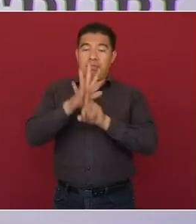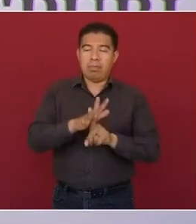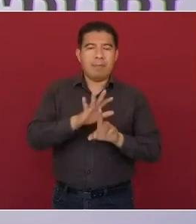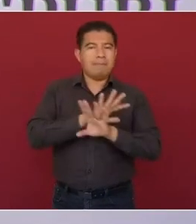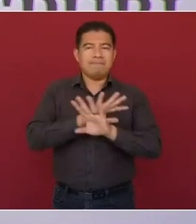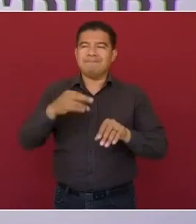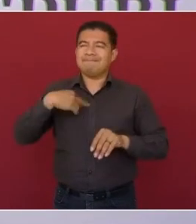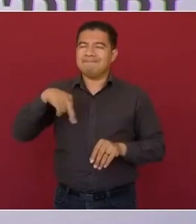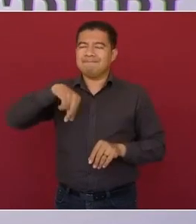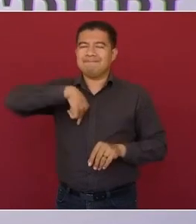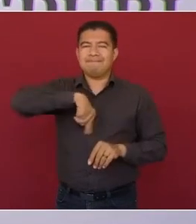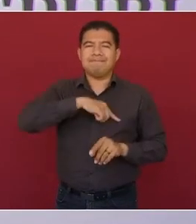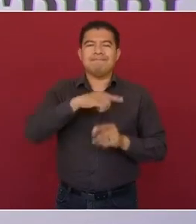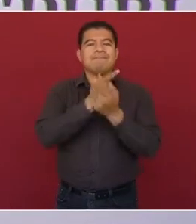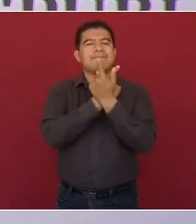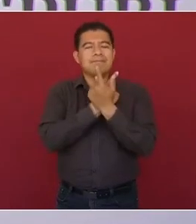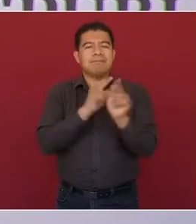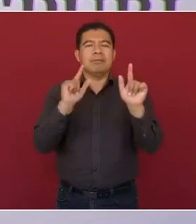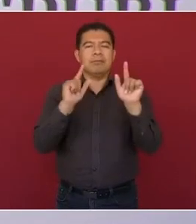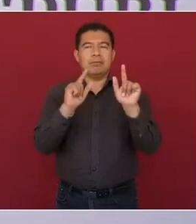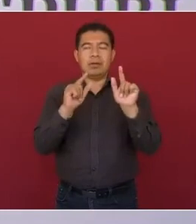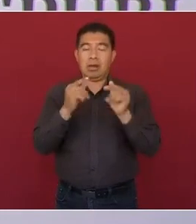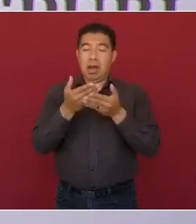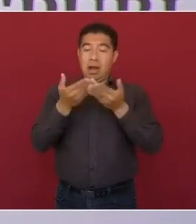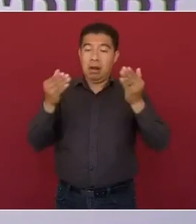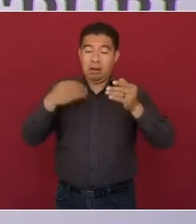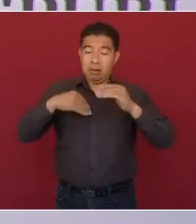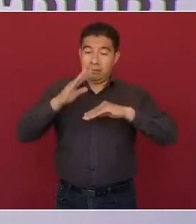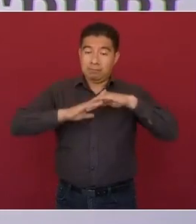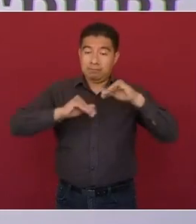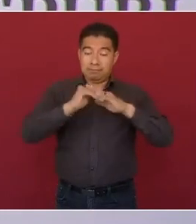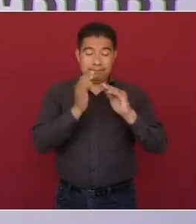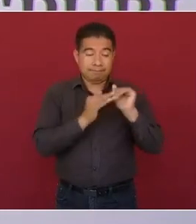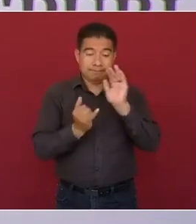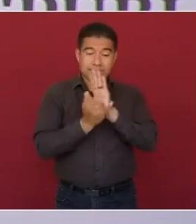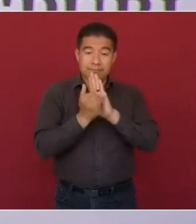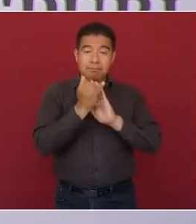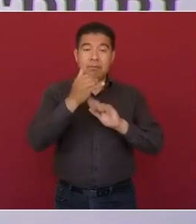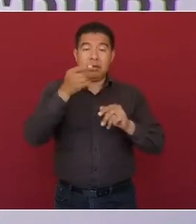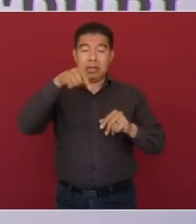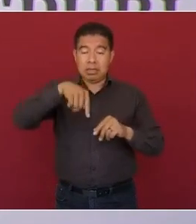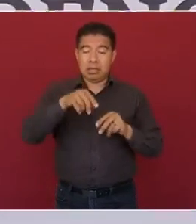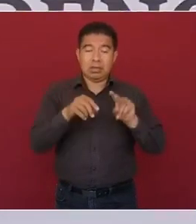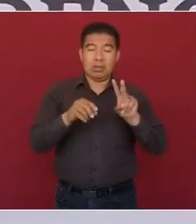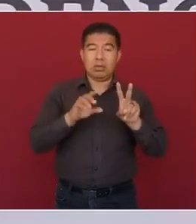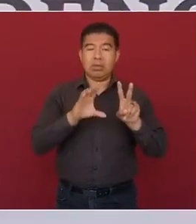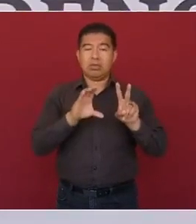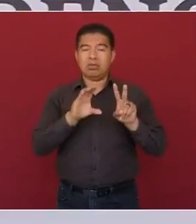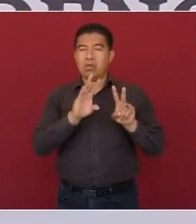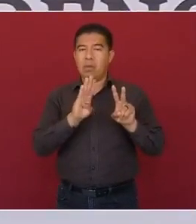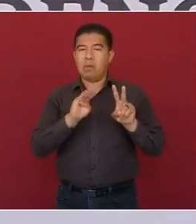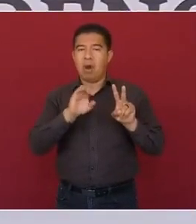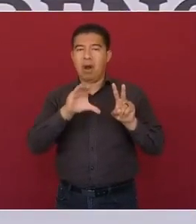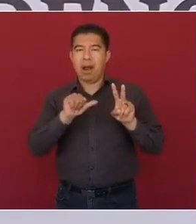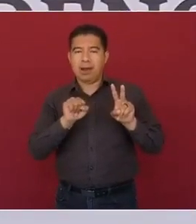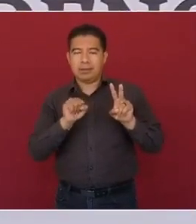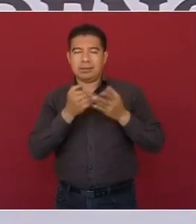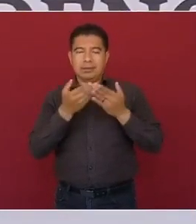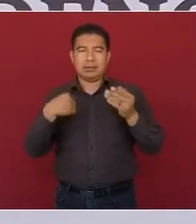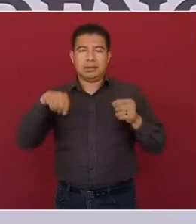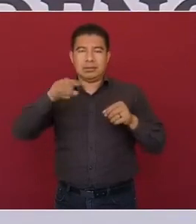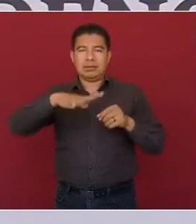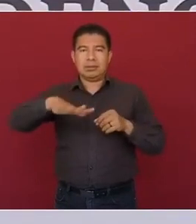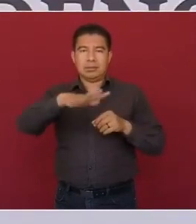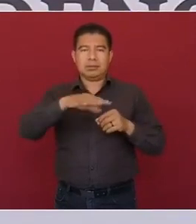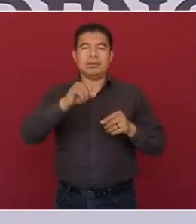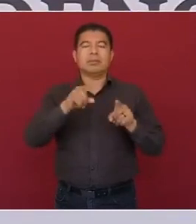de Dos Bocas se consolida como el epicentro de abastecimiento de las actividades que se realizan costa afuera y